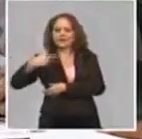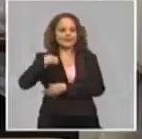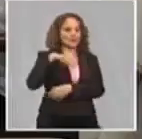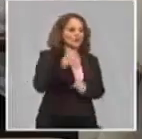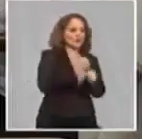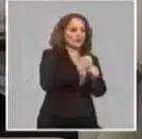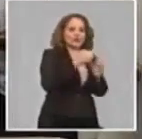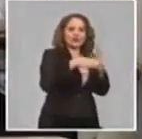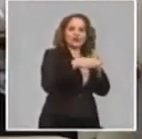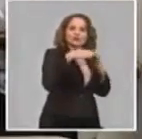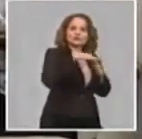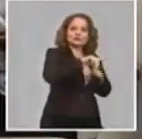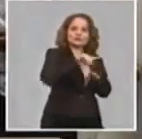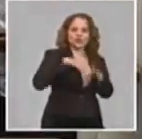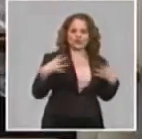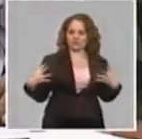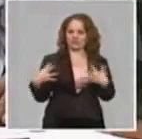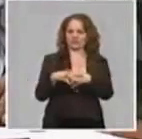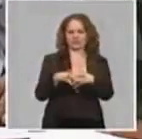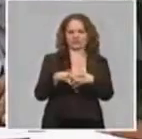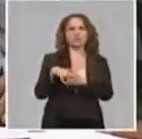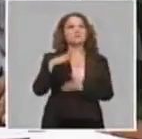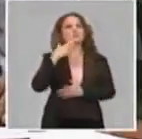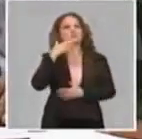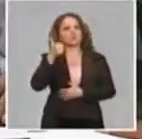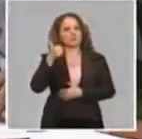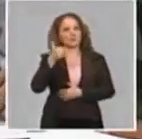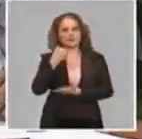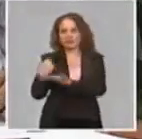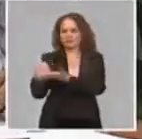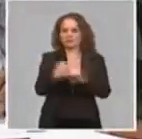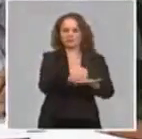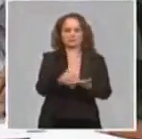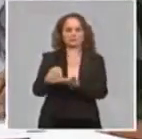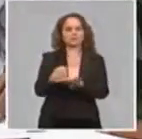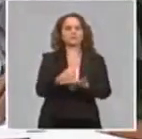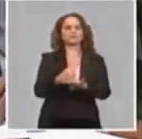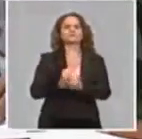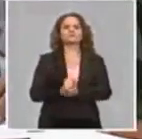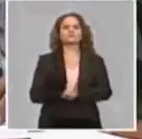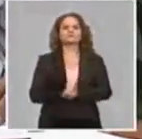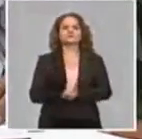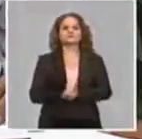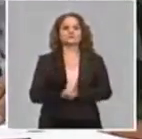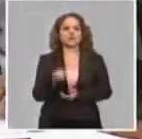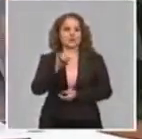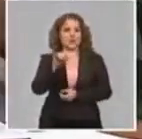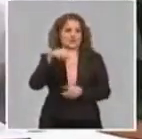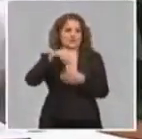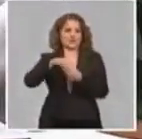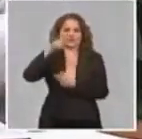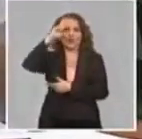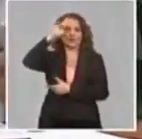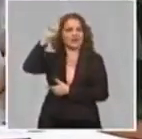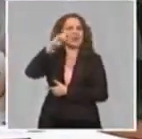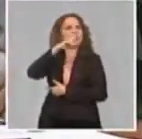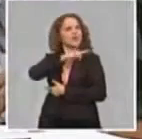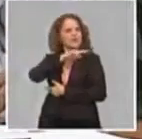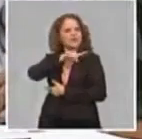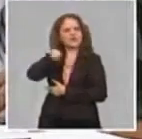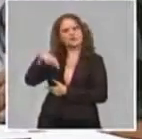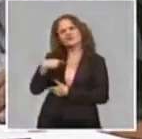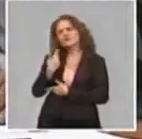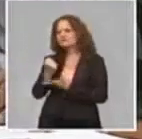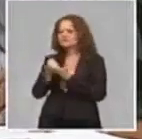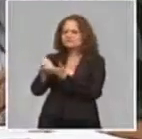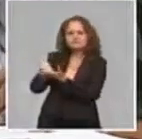extra que funcionó. No solo con los inversionistas de la parte de construcción, sino con las autoridades de los hospitales donde realmente hay un trabajo